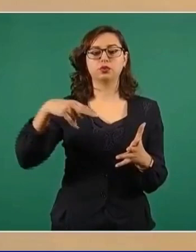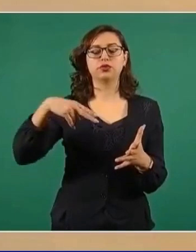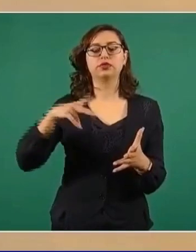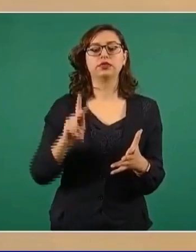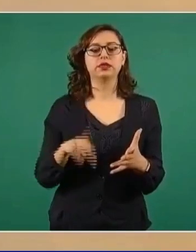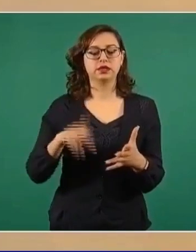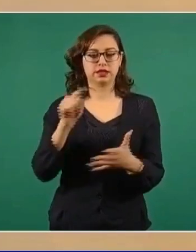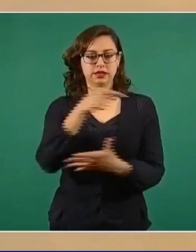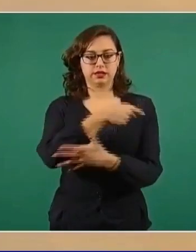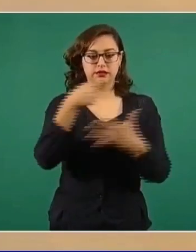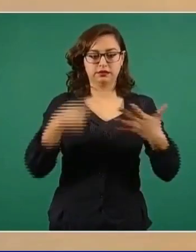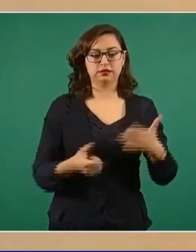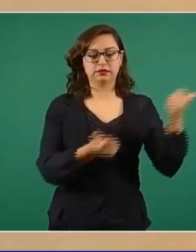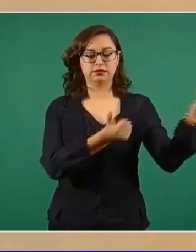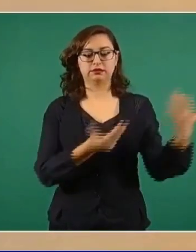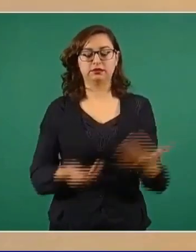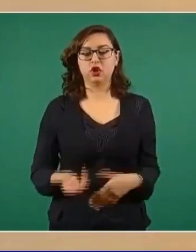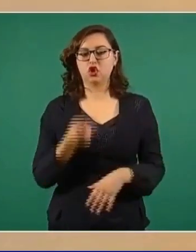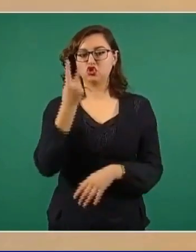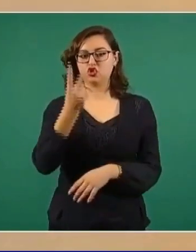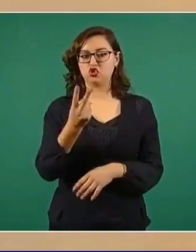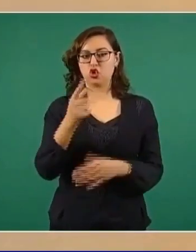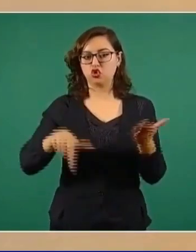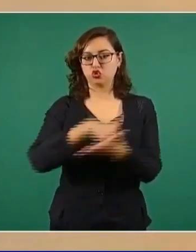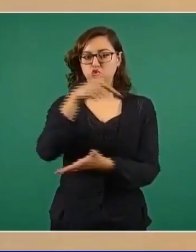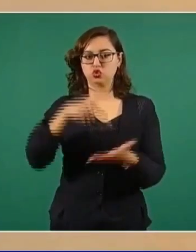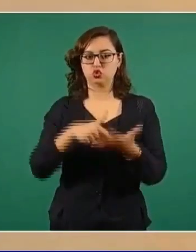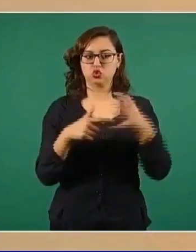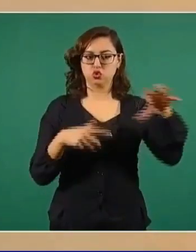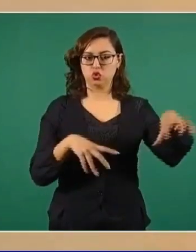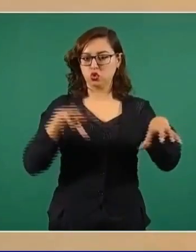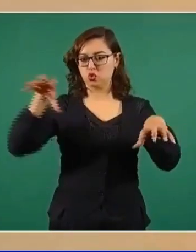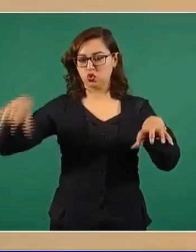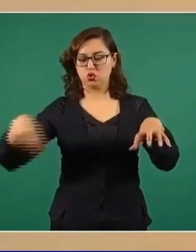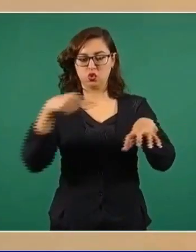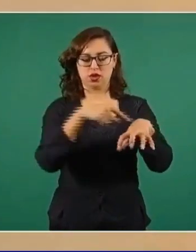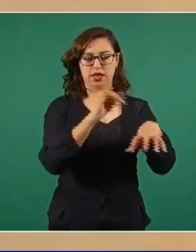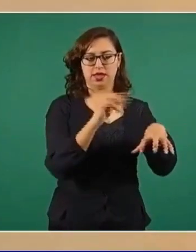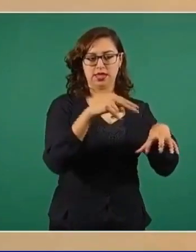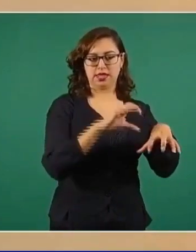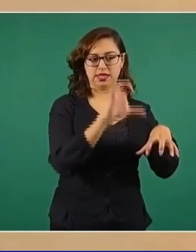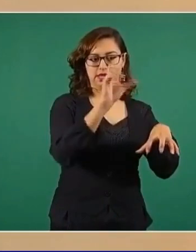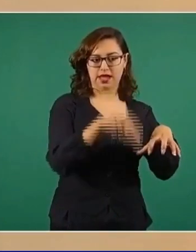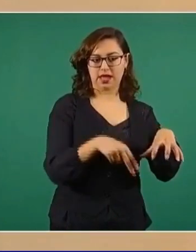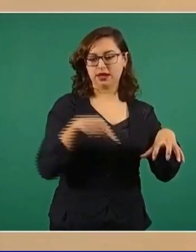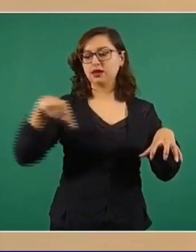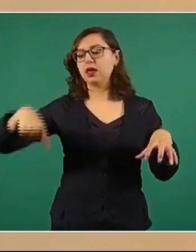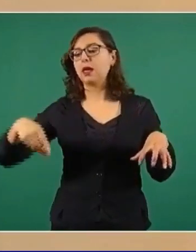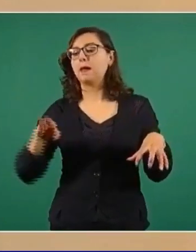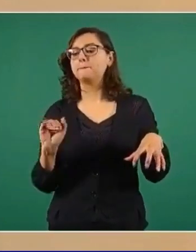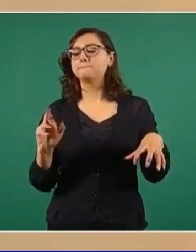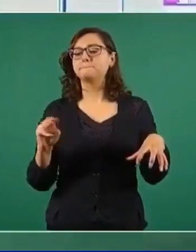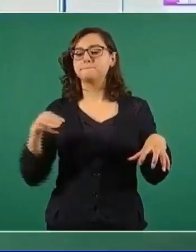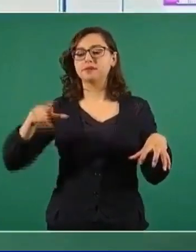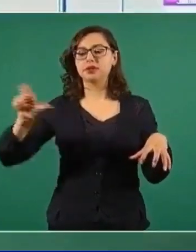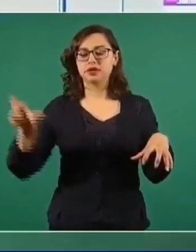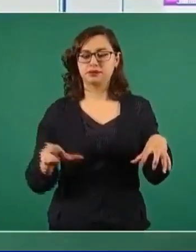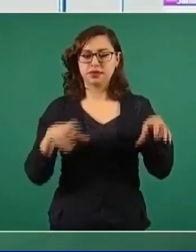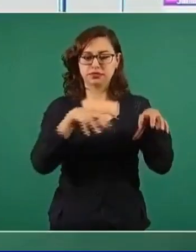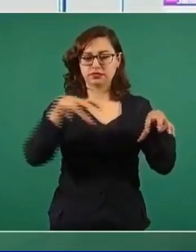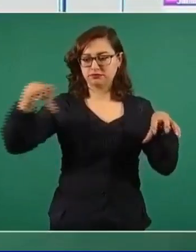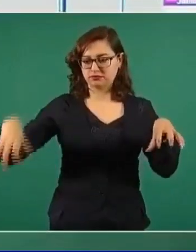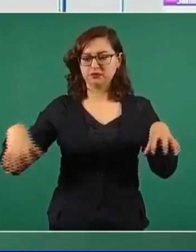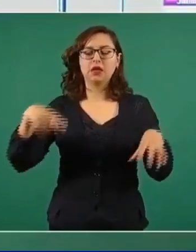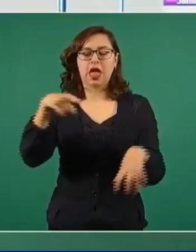lotificadas en Incán y Virmex, en la sede de Cuauhtitlán y en el Instituto Nacional, ahí en